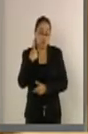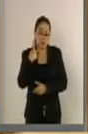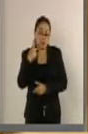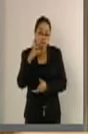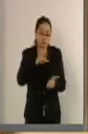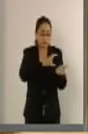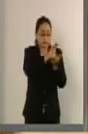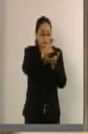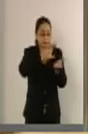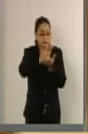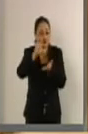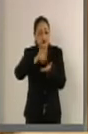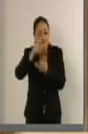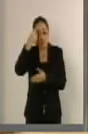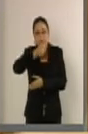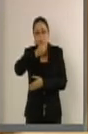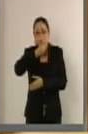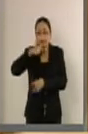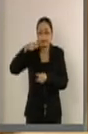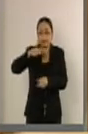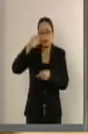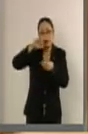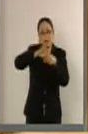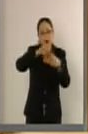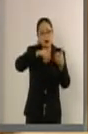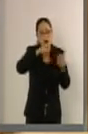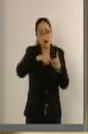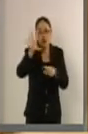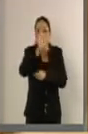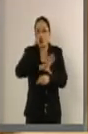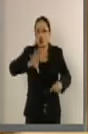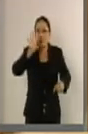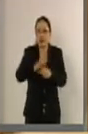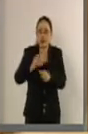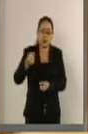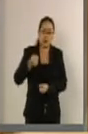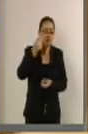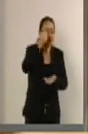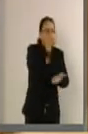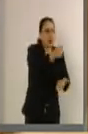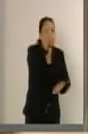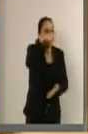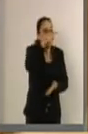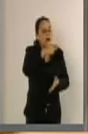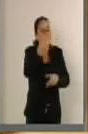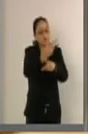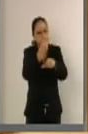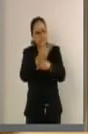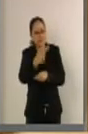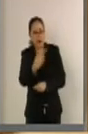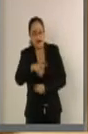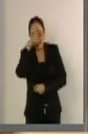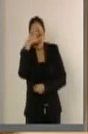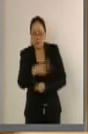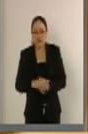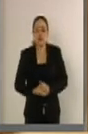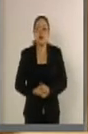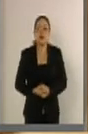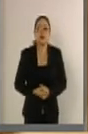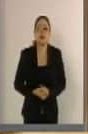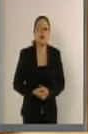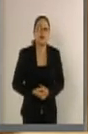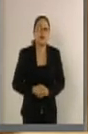destinaría a las campañas vayan íntegramente a la reconstrucción de México. Varios